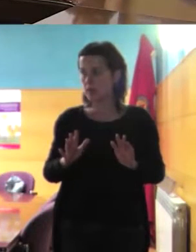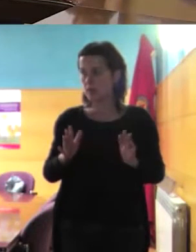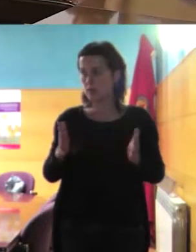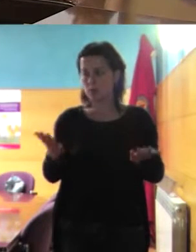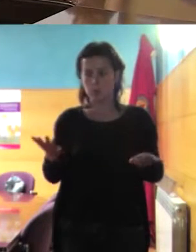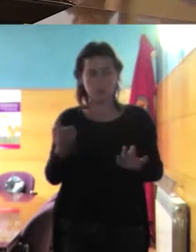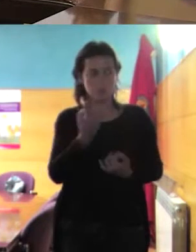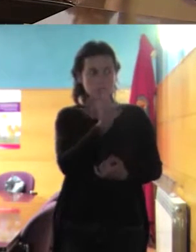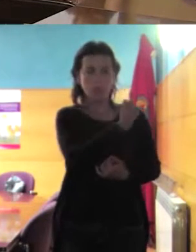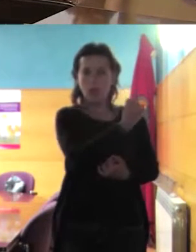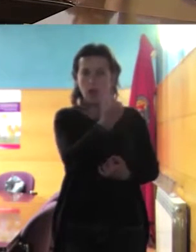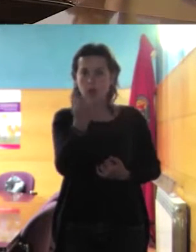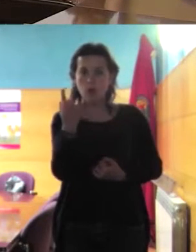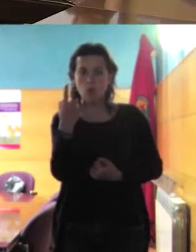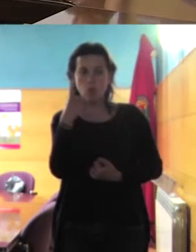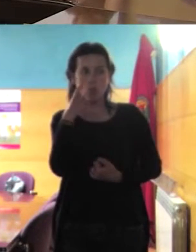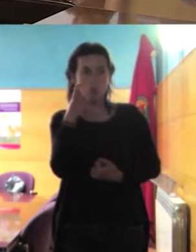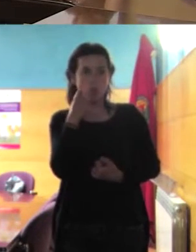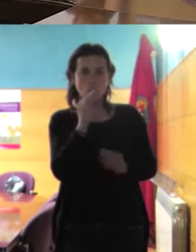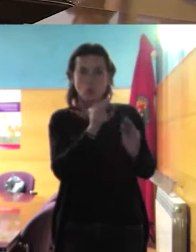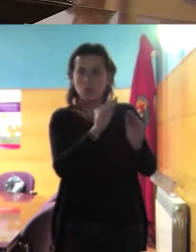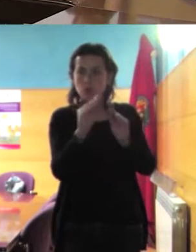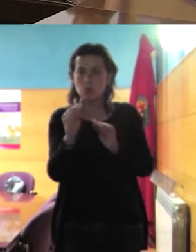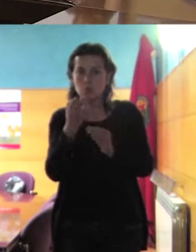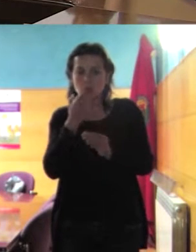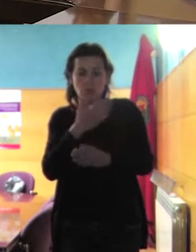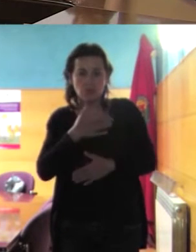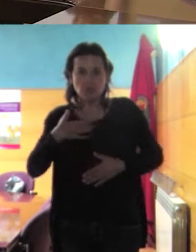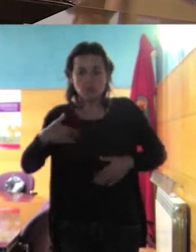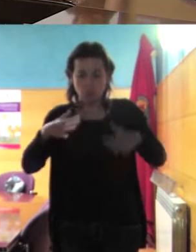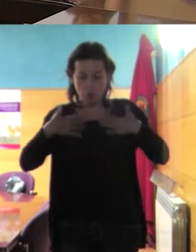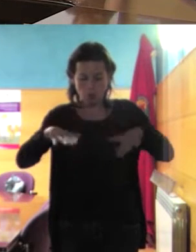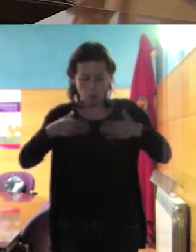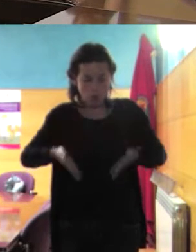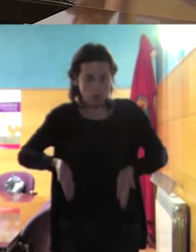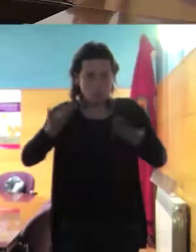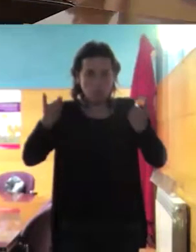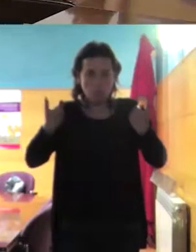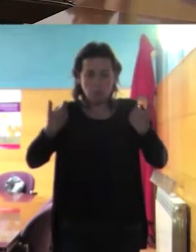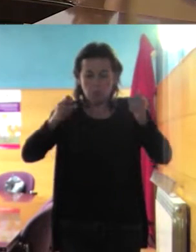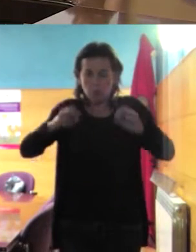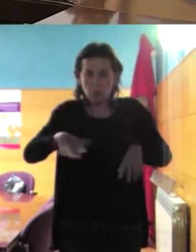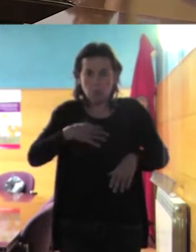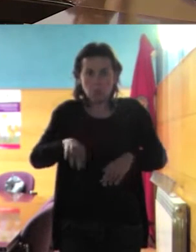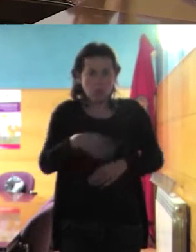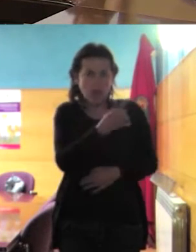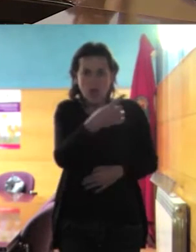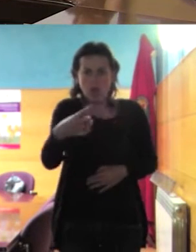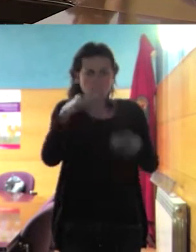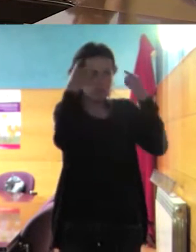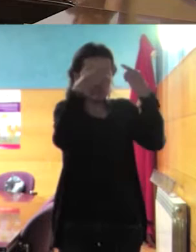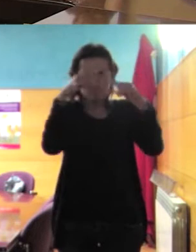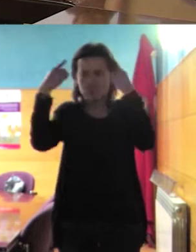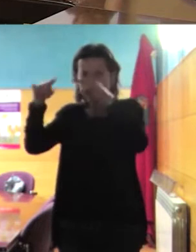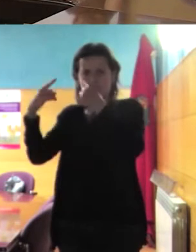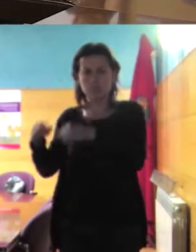o cada uno yo quiero pisarla y voy desnuda cada uno su vida yo